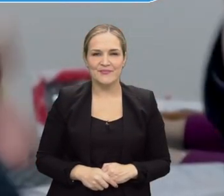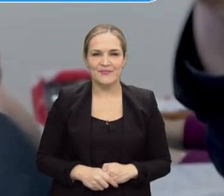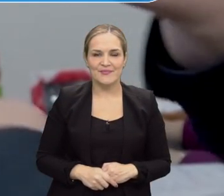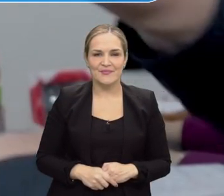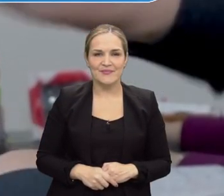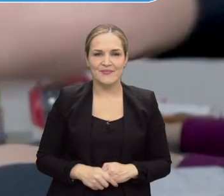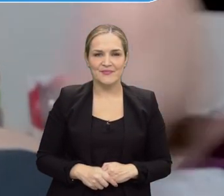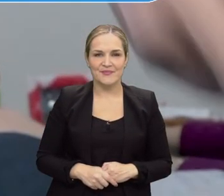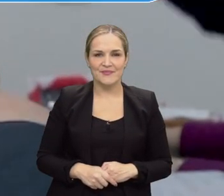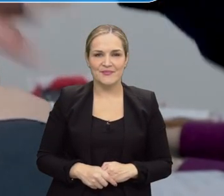.goba.co